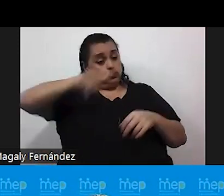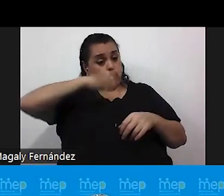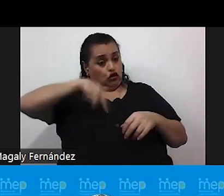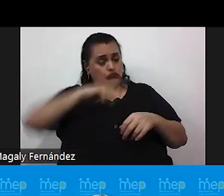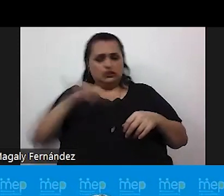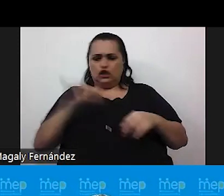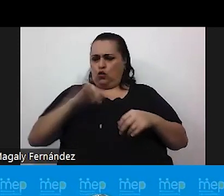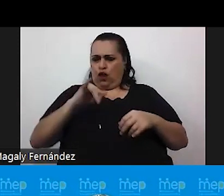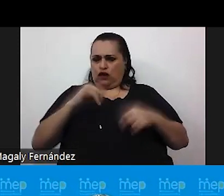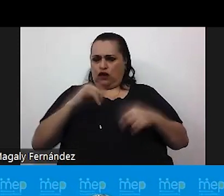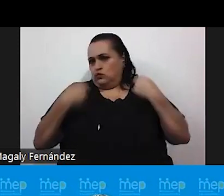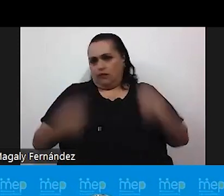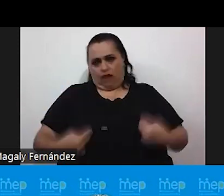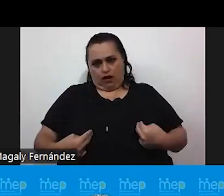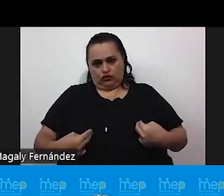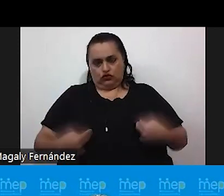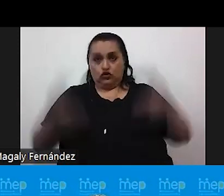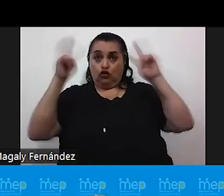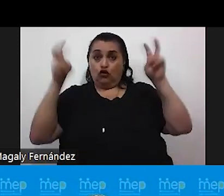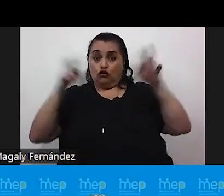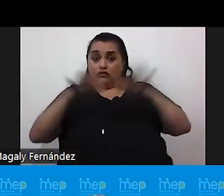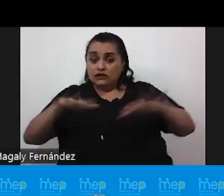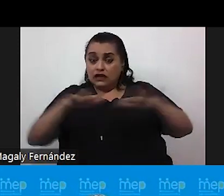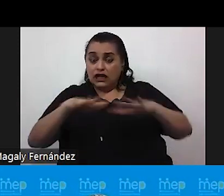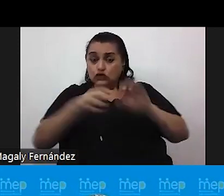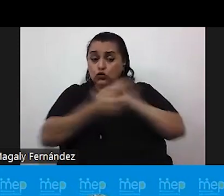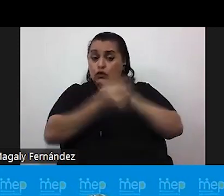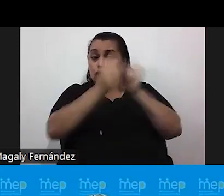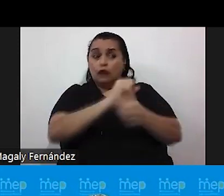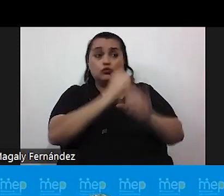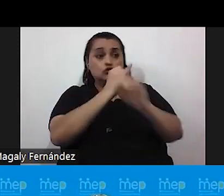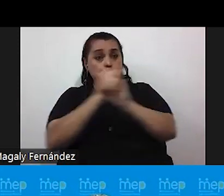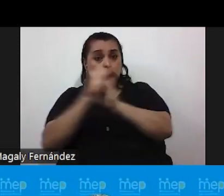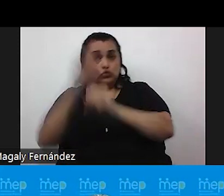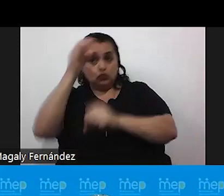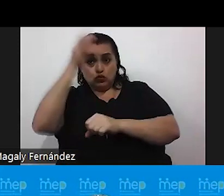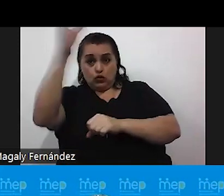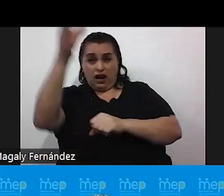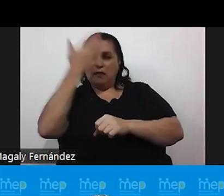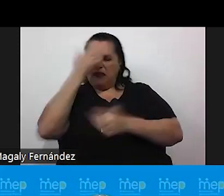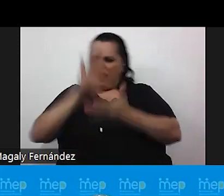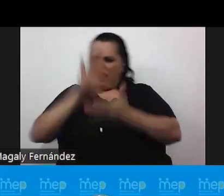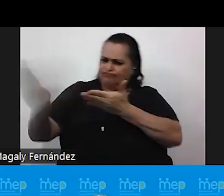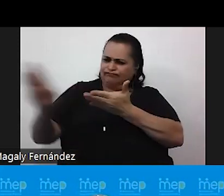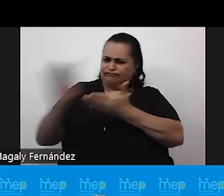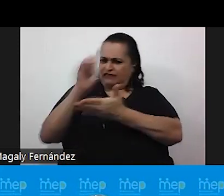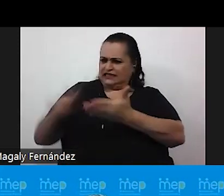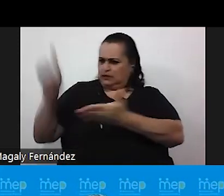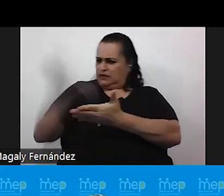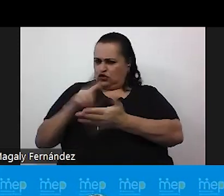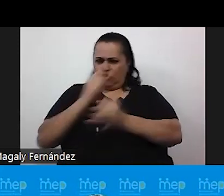somos humanos en el contexto de cambio institucional y cultural para erradicar la discriminación en las instituciones públicas